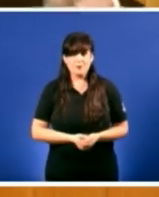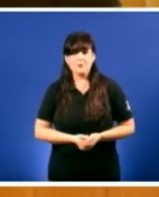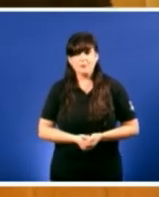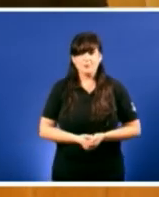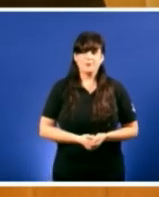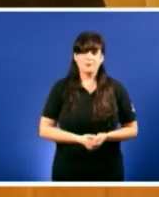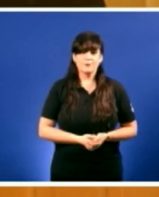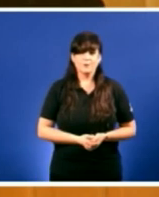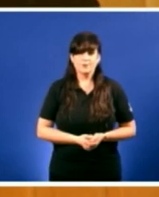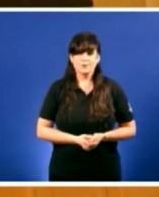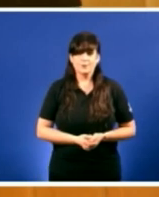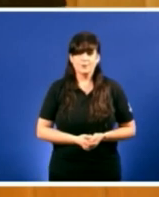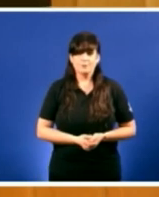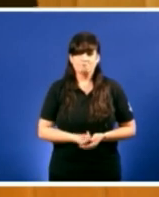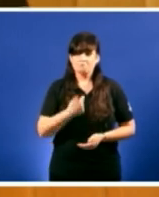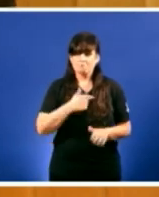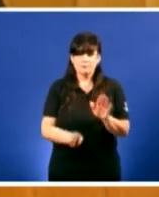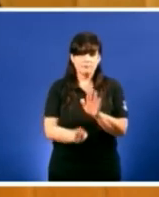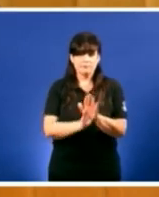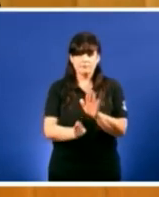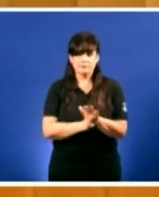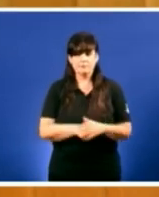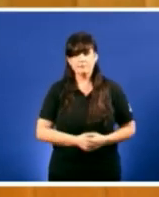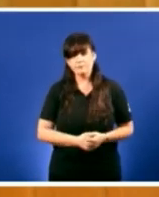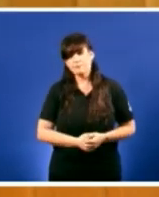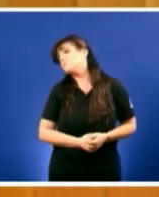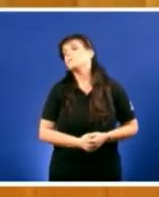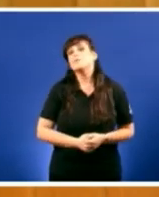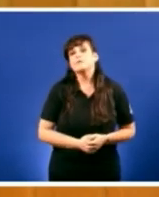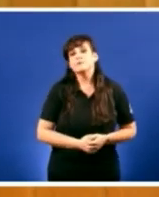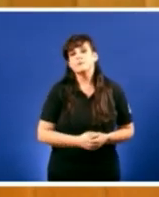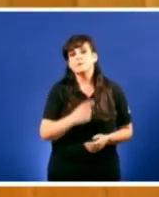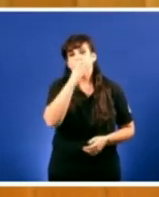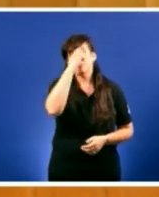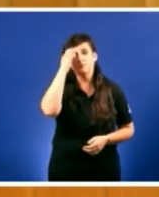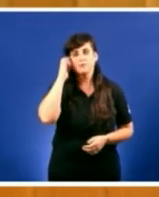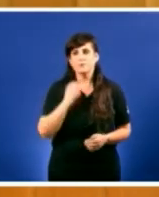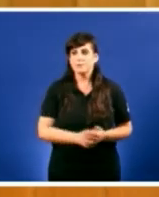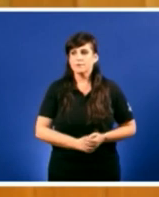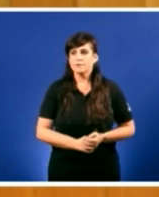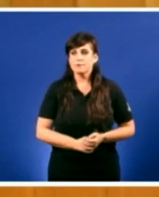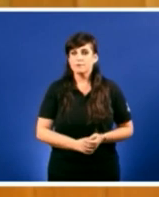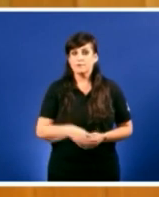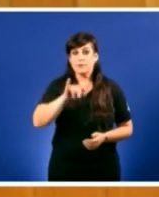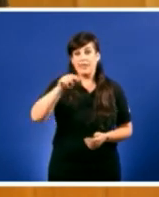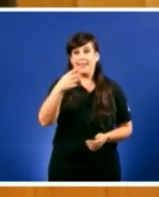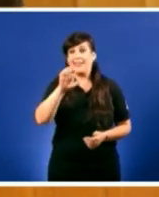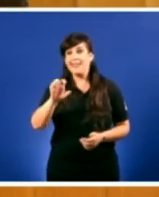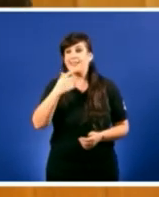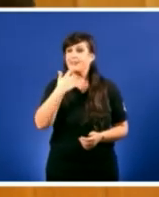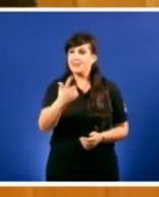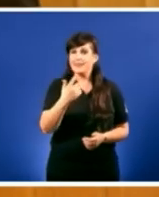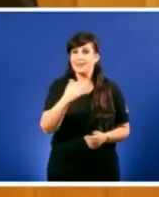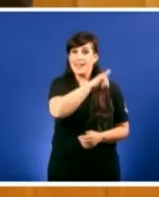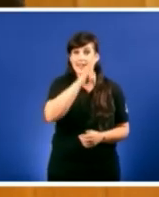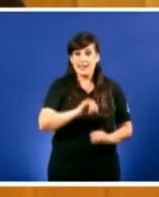Pero sigo señor Fijó parece xe pouca caída que segundo o Igue dende o inicio da